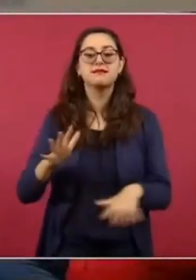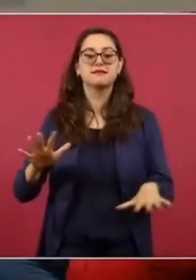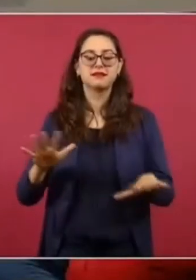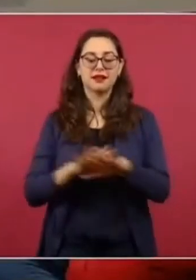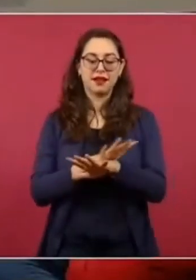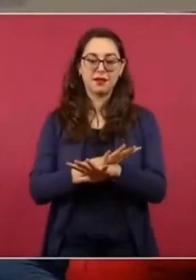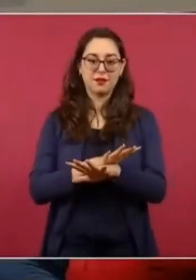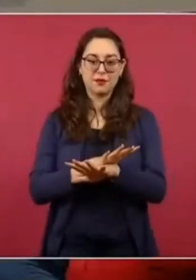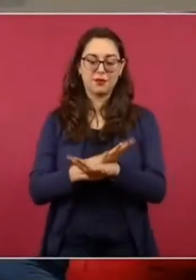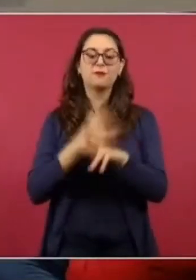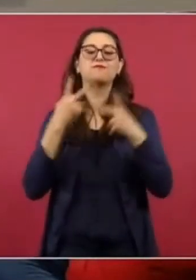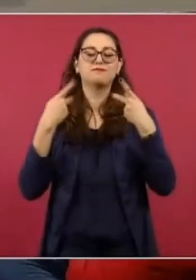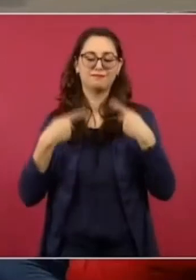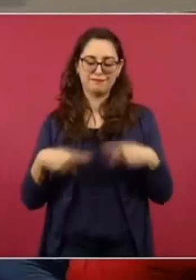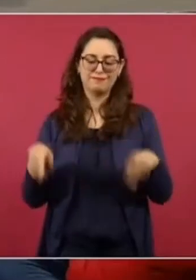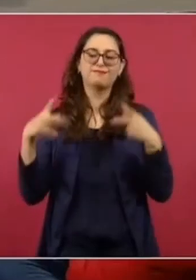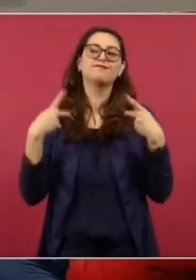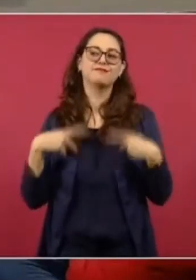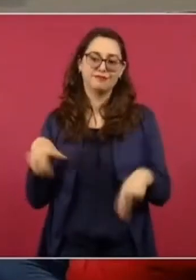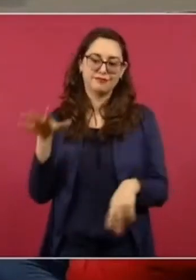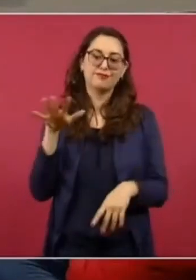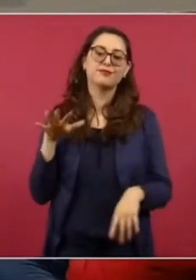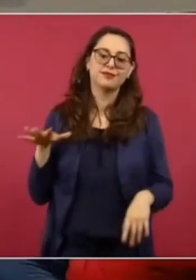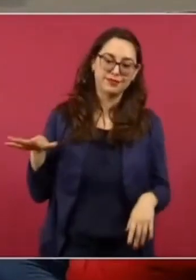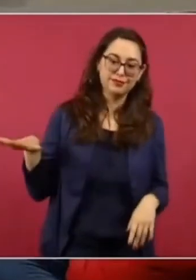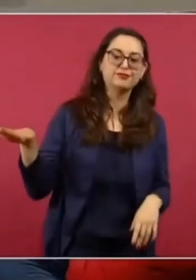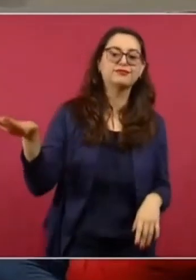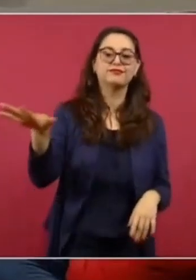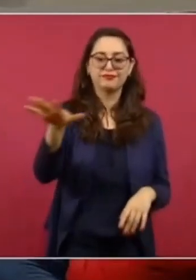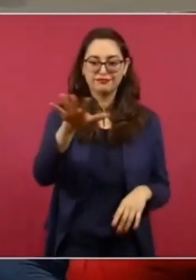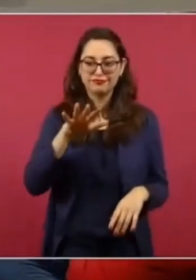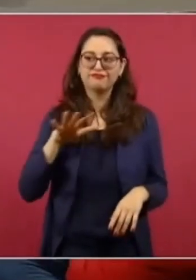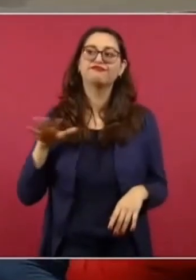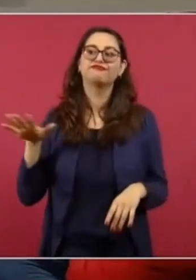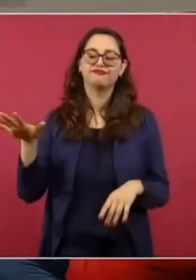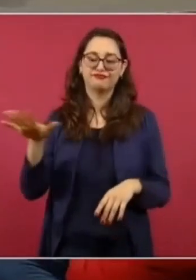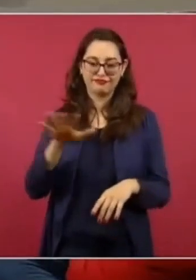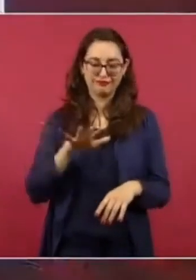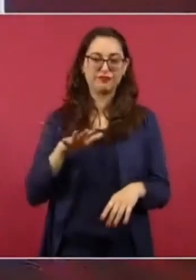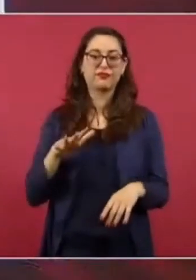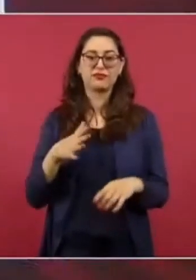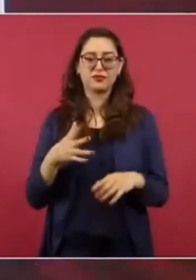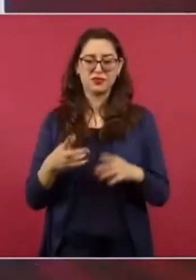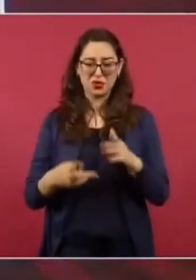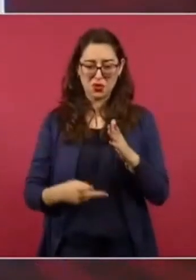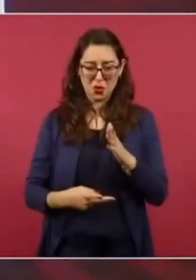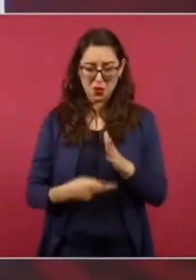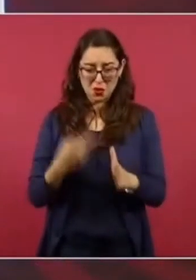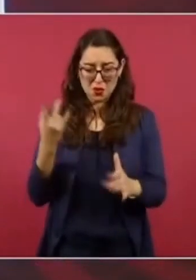la gente no quiere